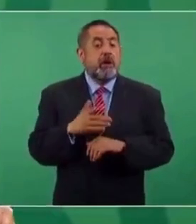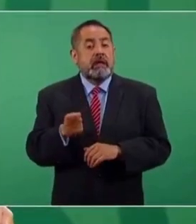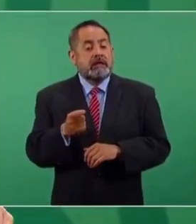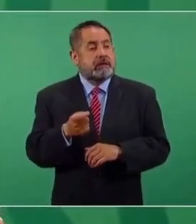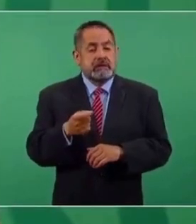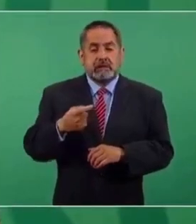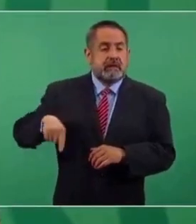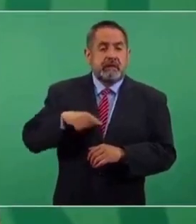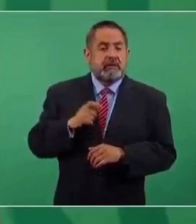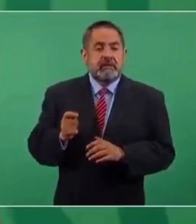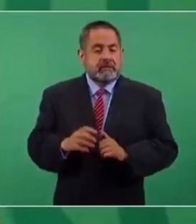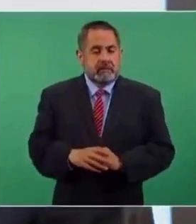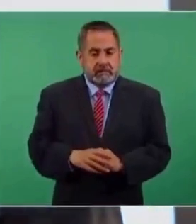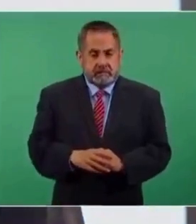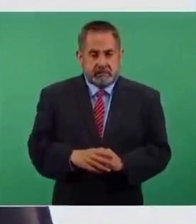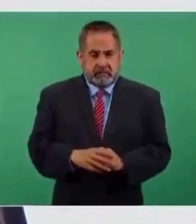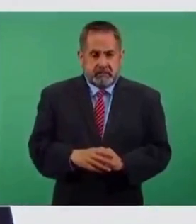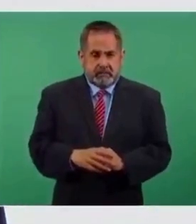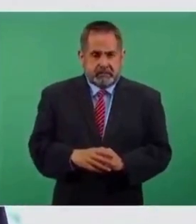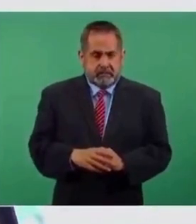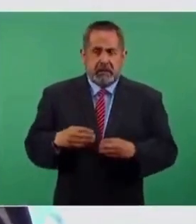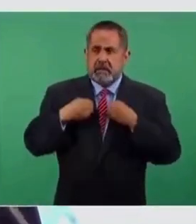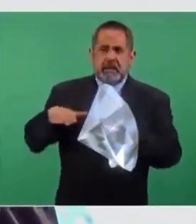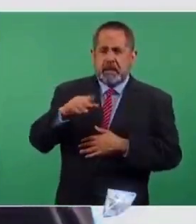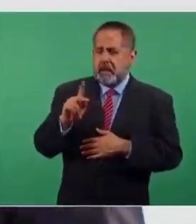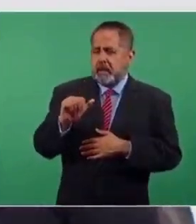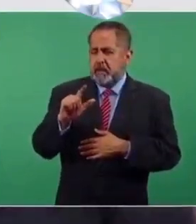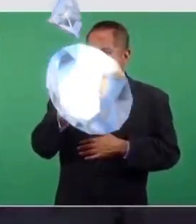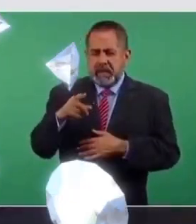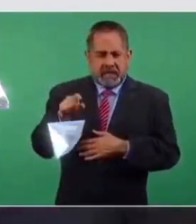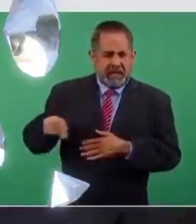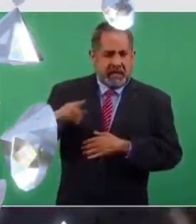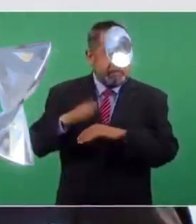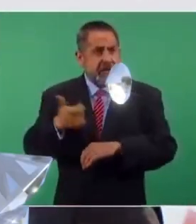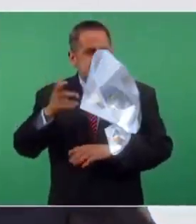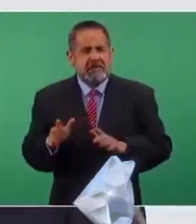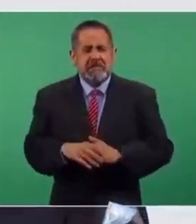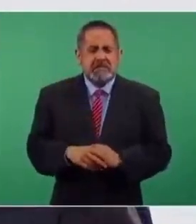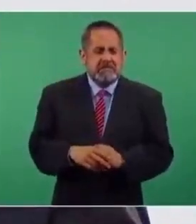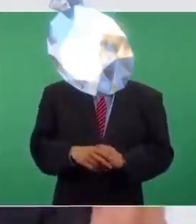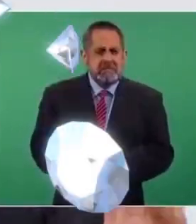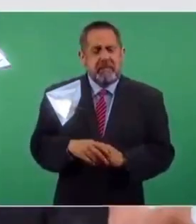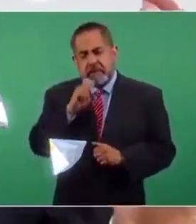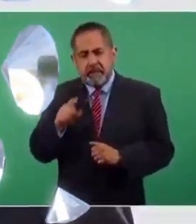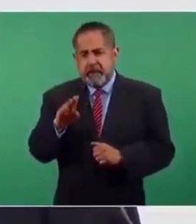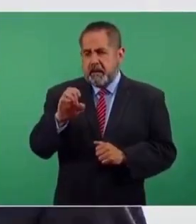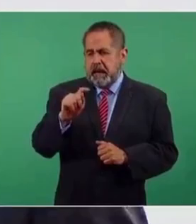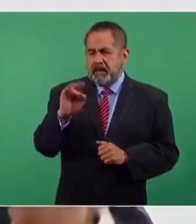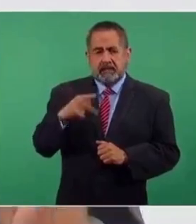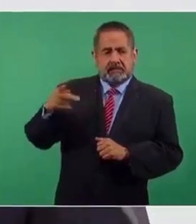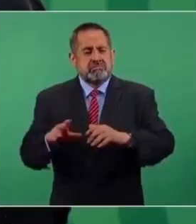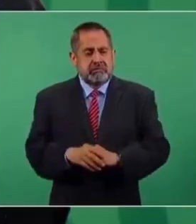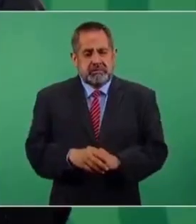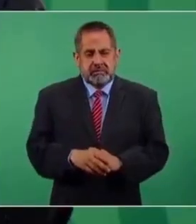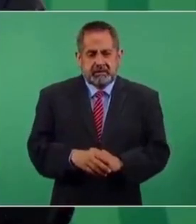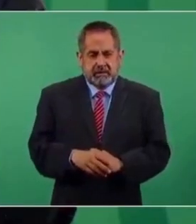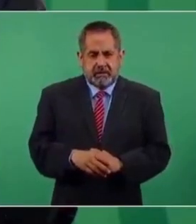vida en Palenque no es muy cara. Además, Beatriz ya tiene su trabajo.